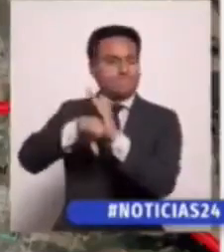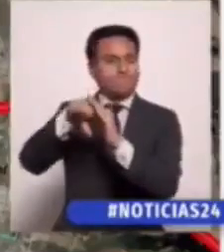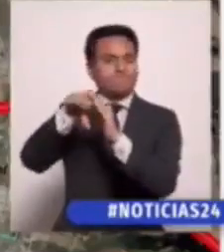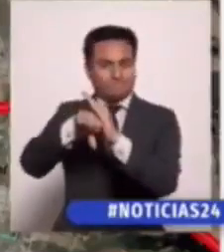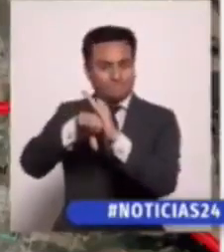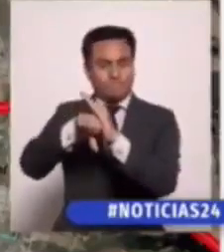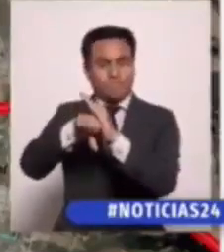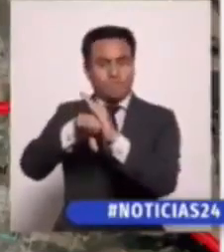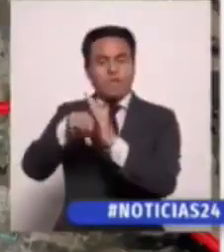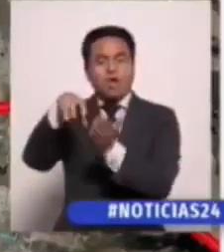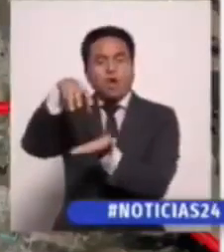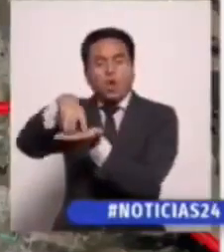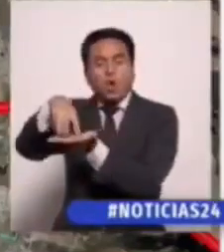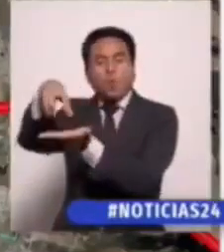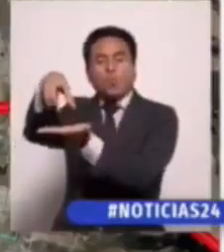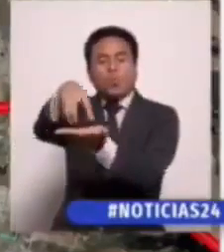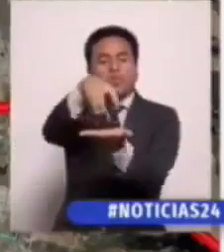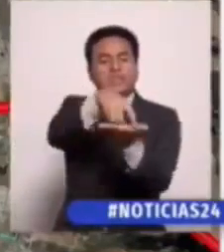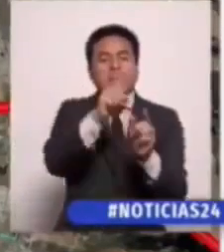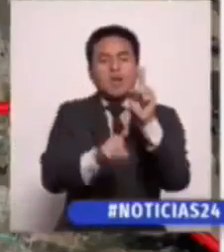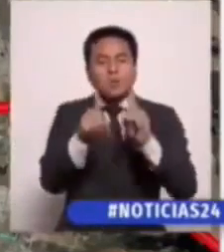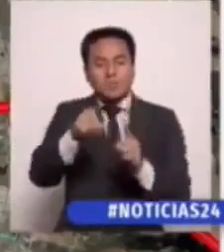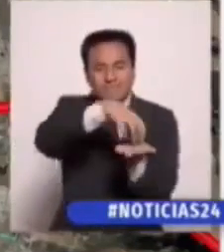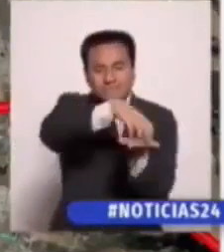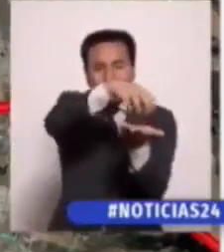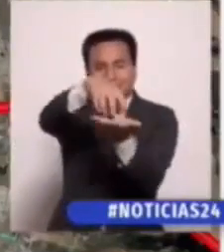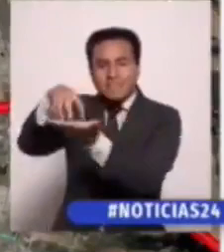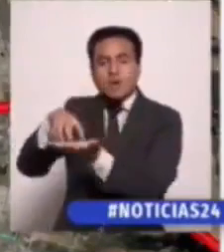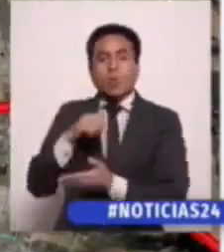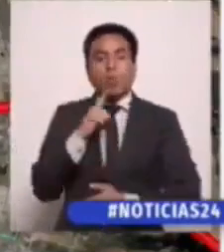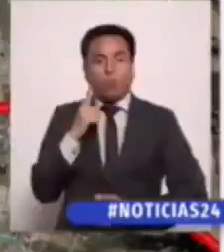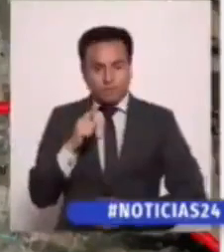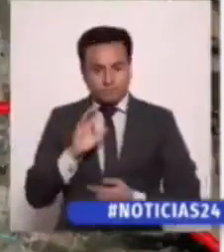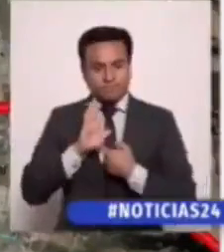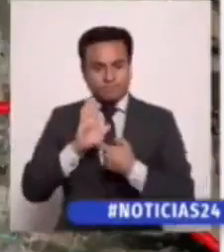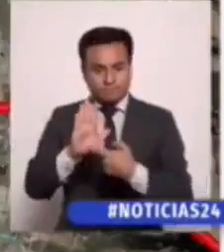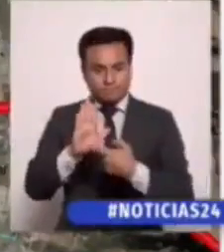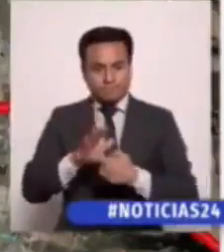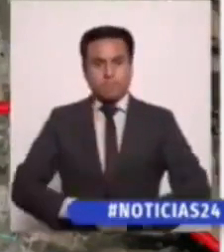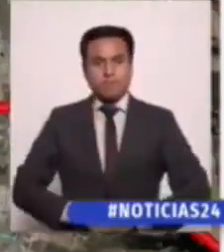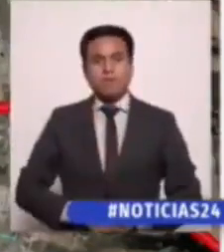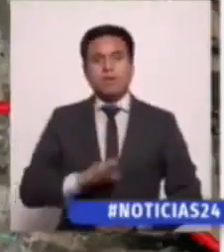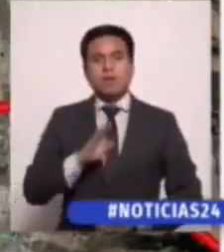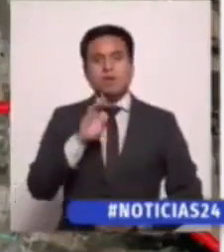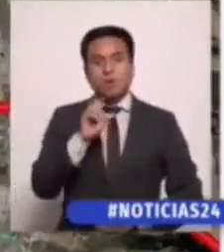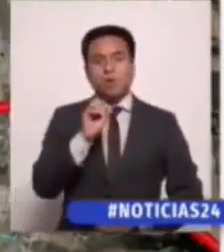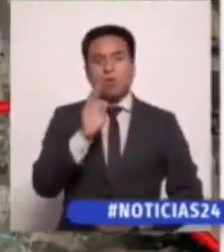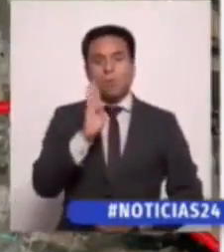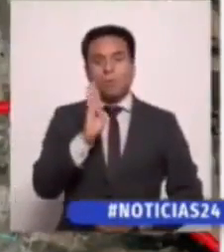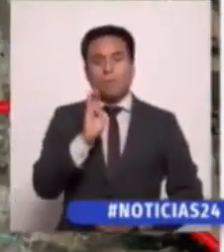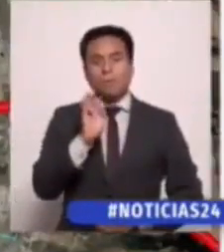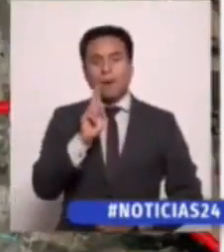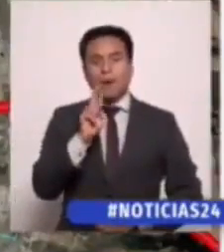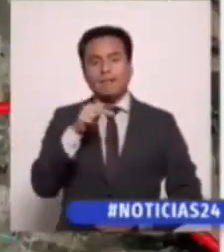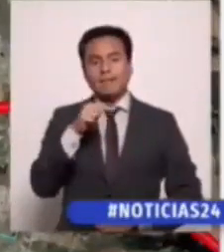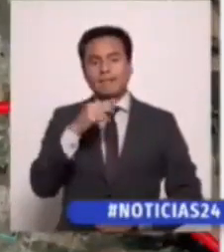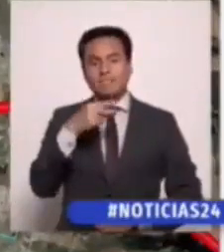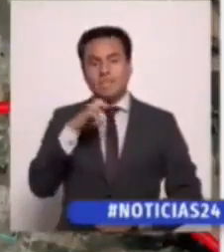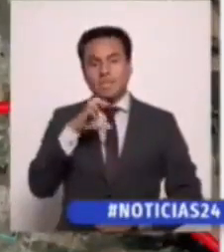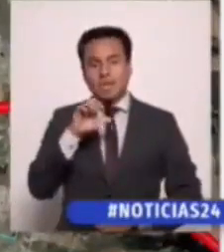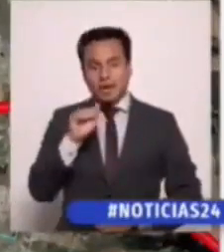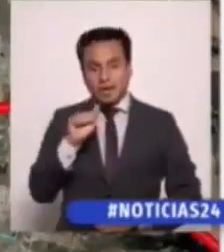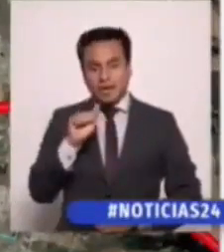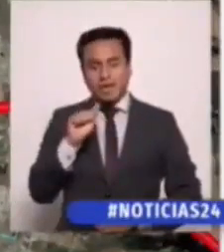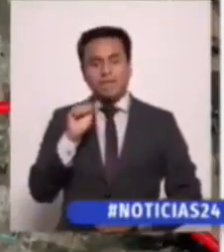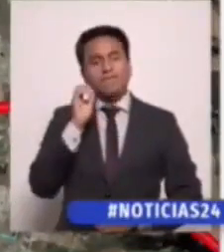y estas comunas de la región metropolitana son las siguientes. Lo Barnechea, Vitacura,